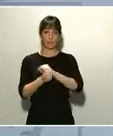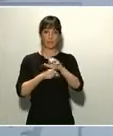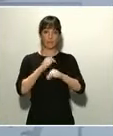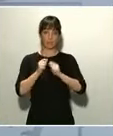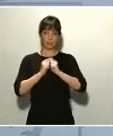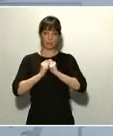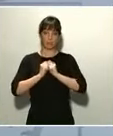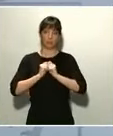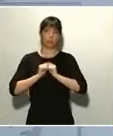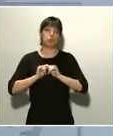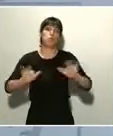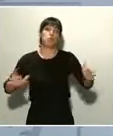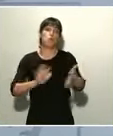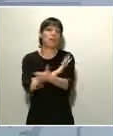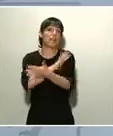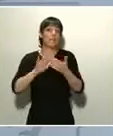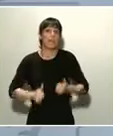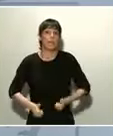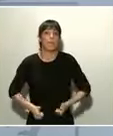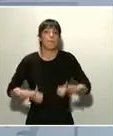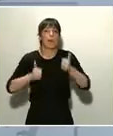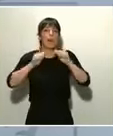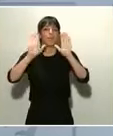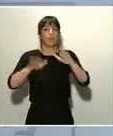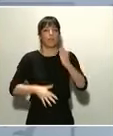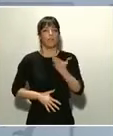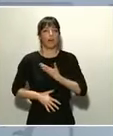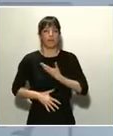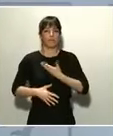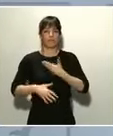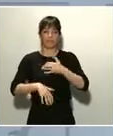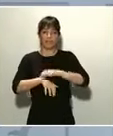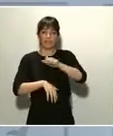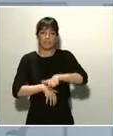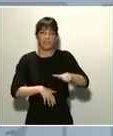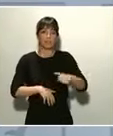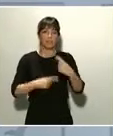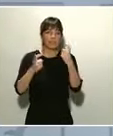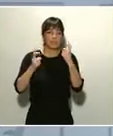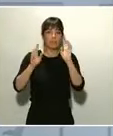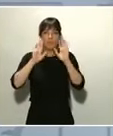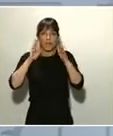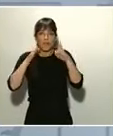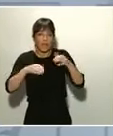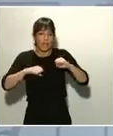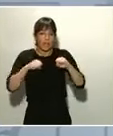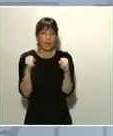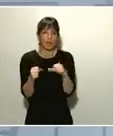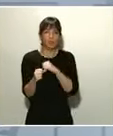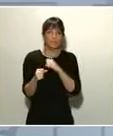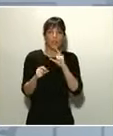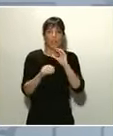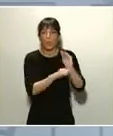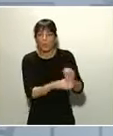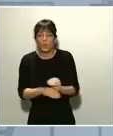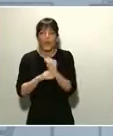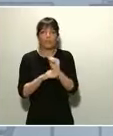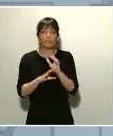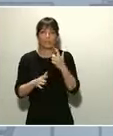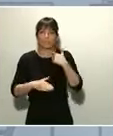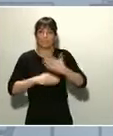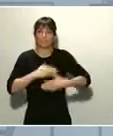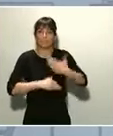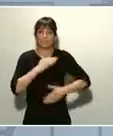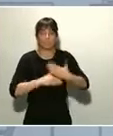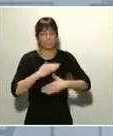comprometa la asistencia sanitaria y hospitalaria de los enfermos que requieran internamiento o cuidados intensivos. Necesitamos